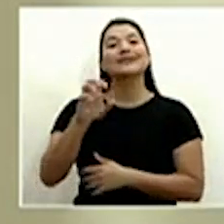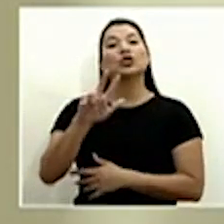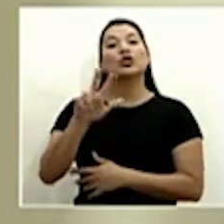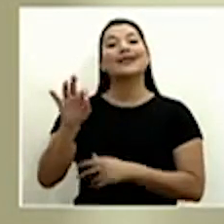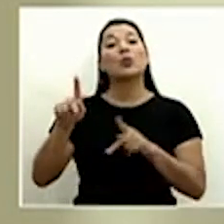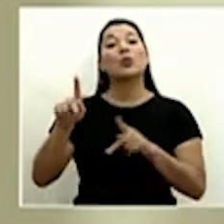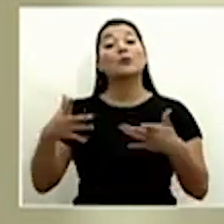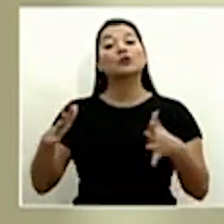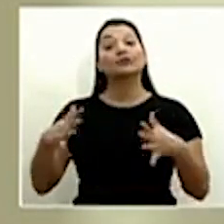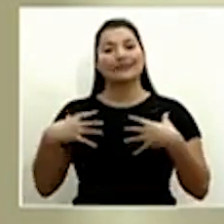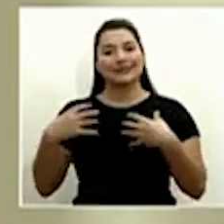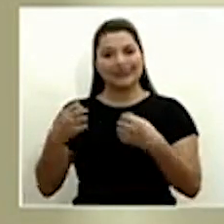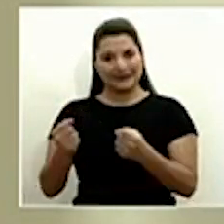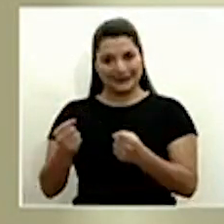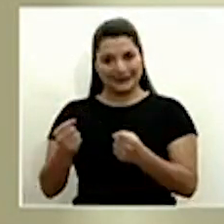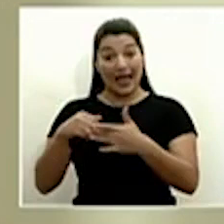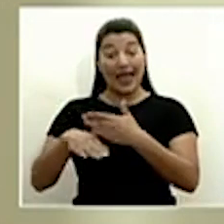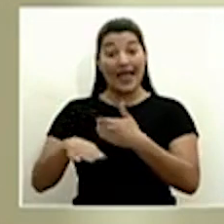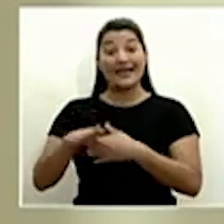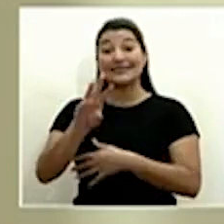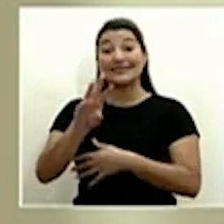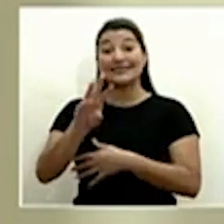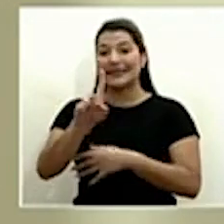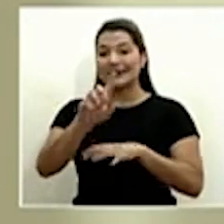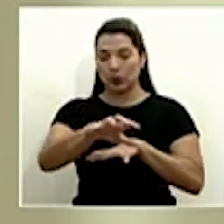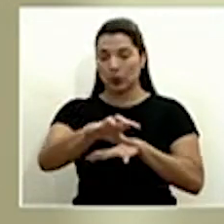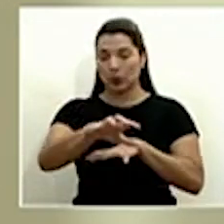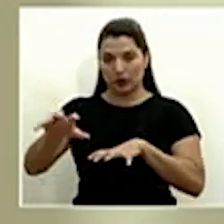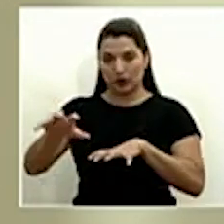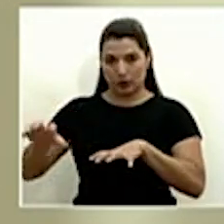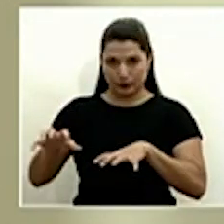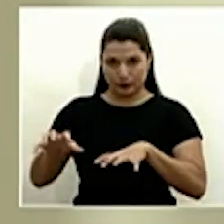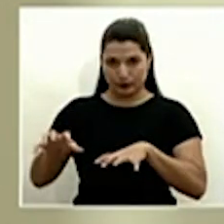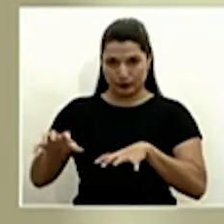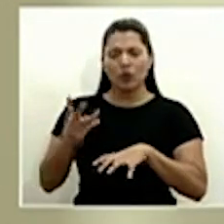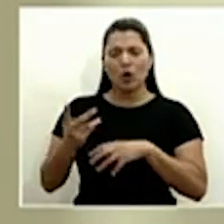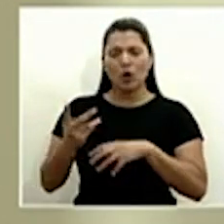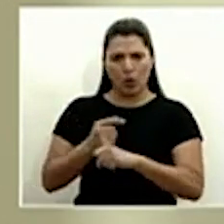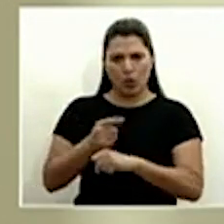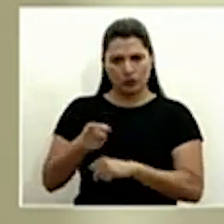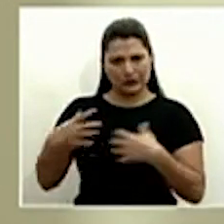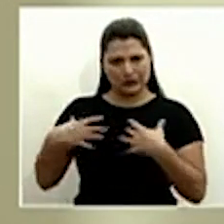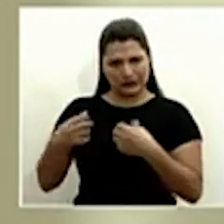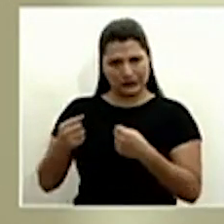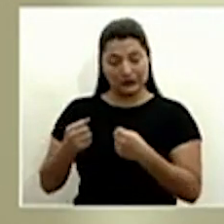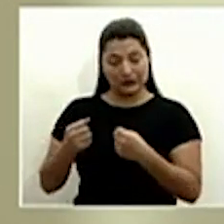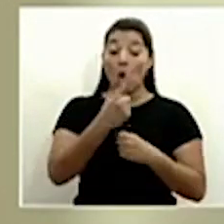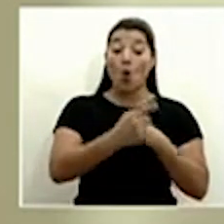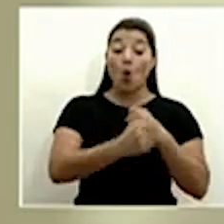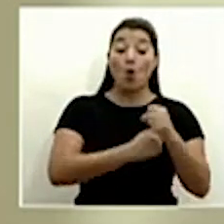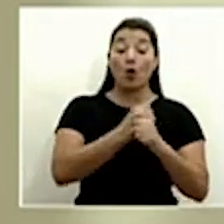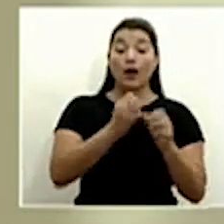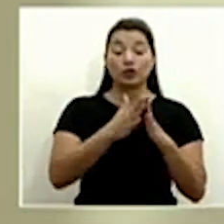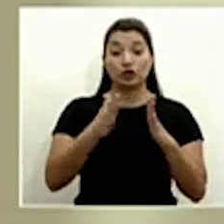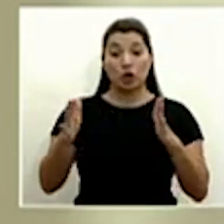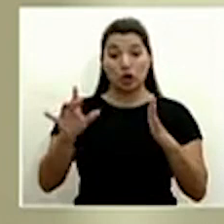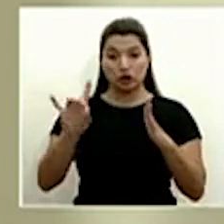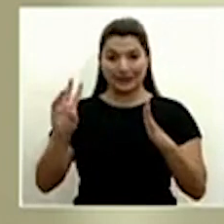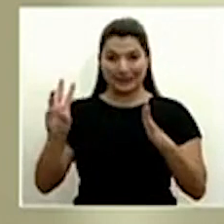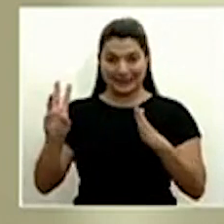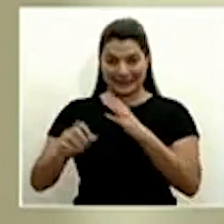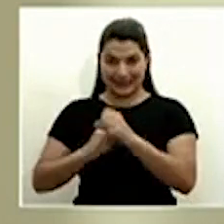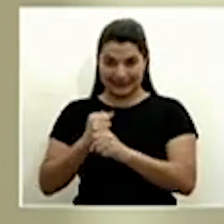recuperado en 61 cantones. El rango de edad va desde el año hasta los 86 años, son